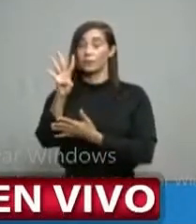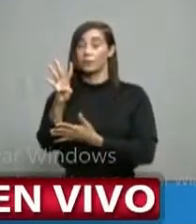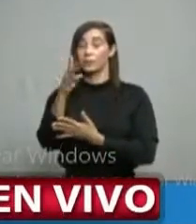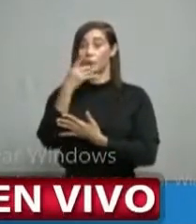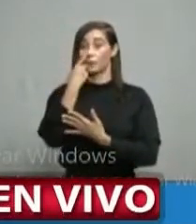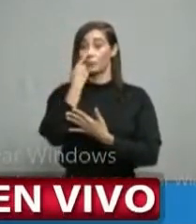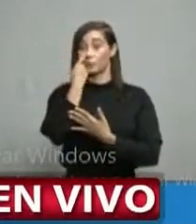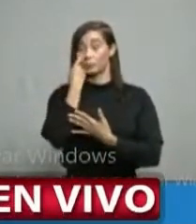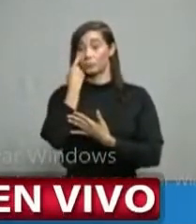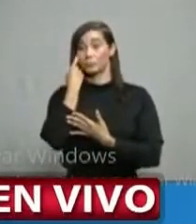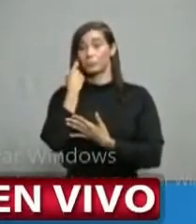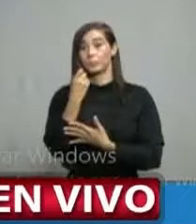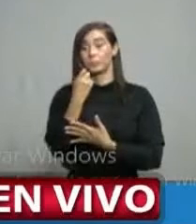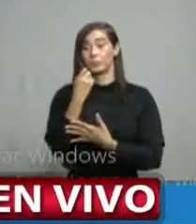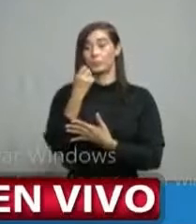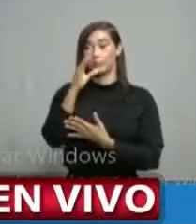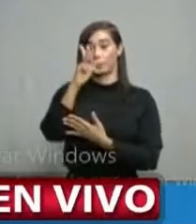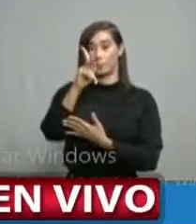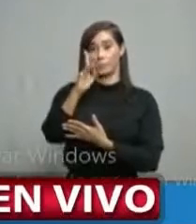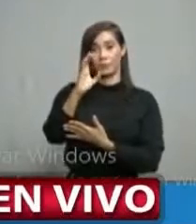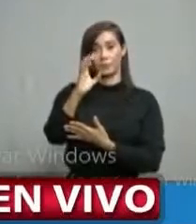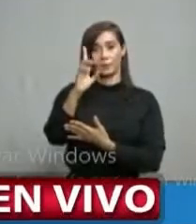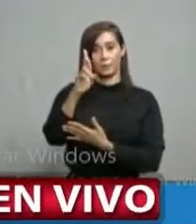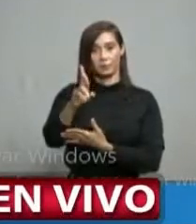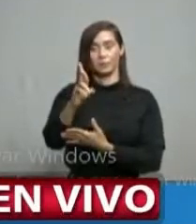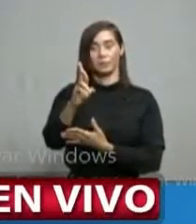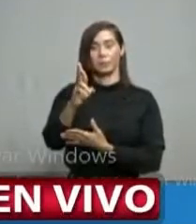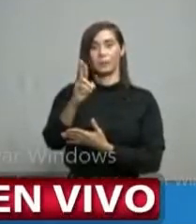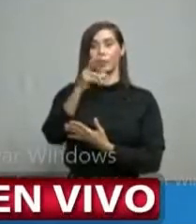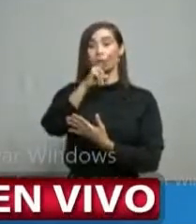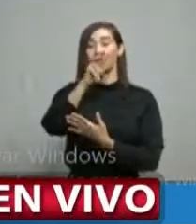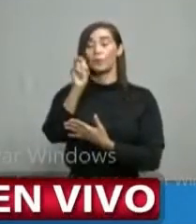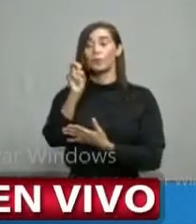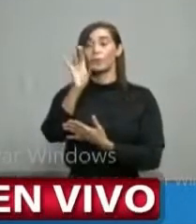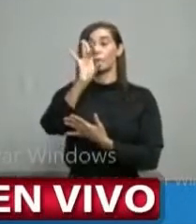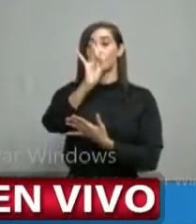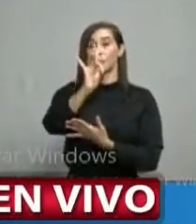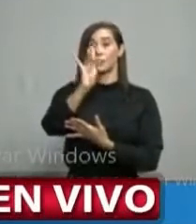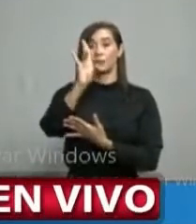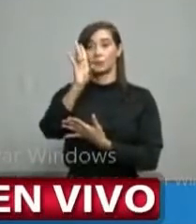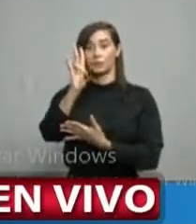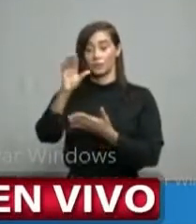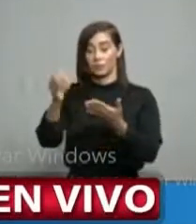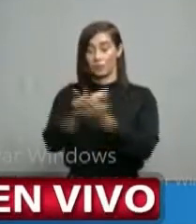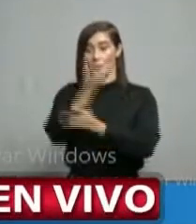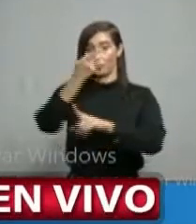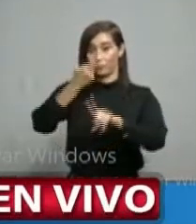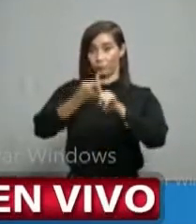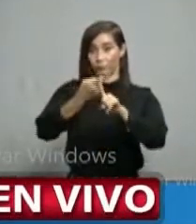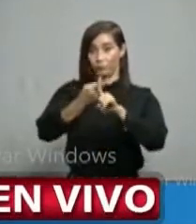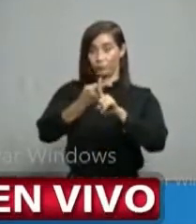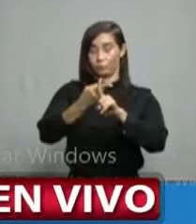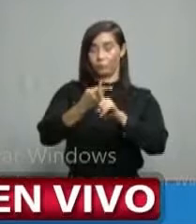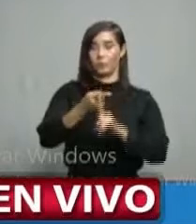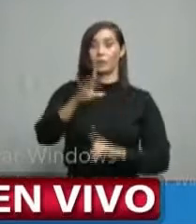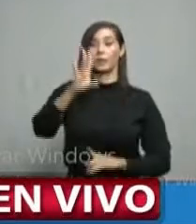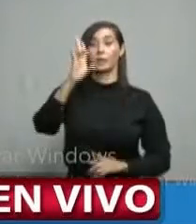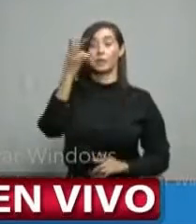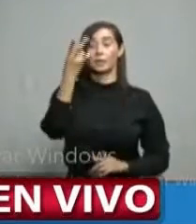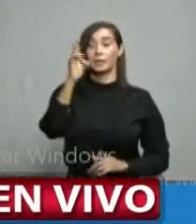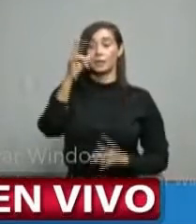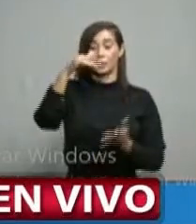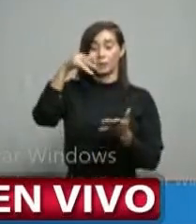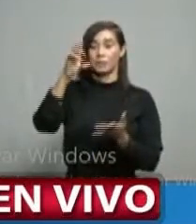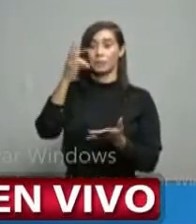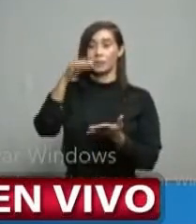pruebas realizadas por PCR, 287 casos nuevos, 17